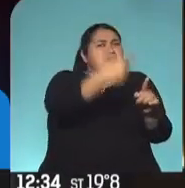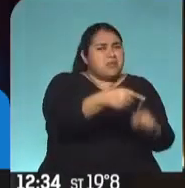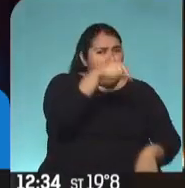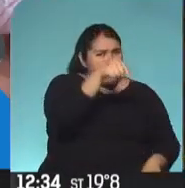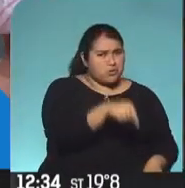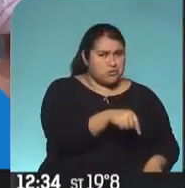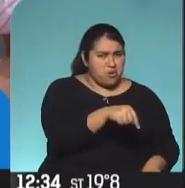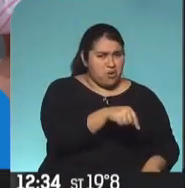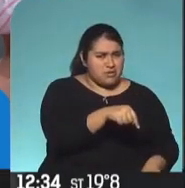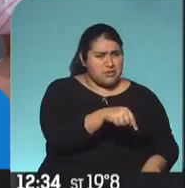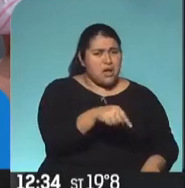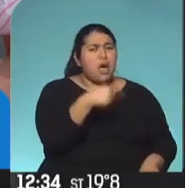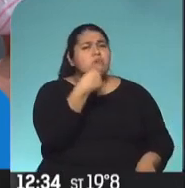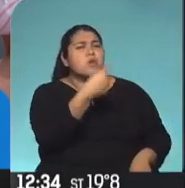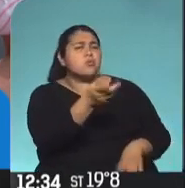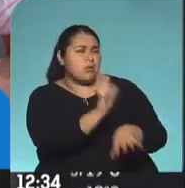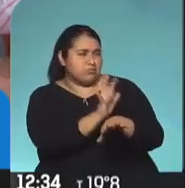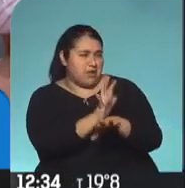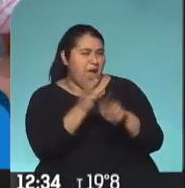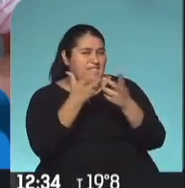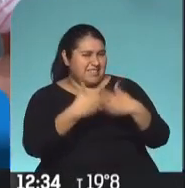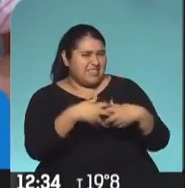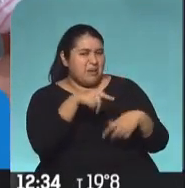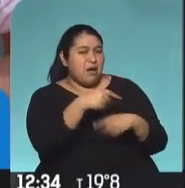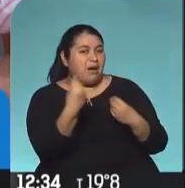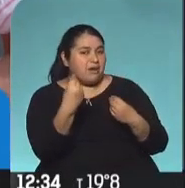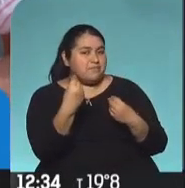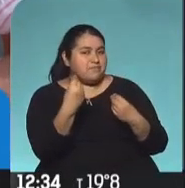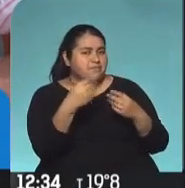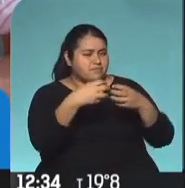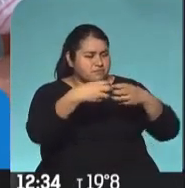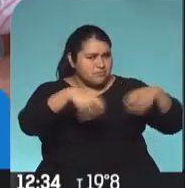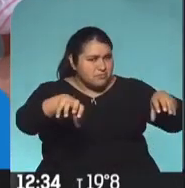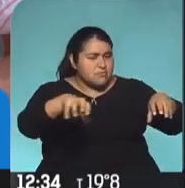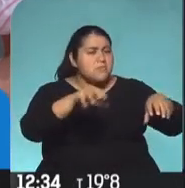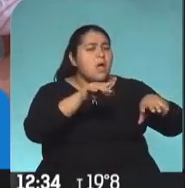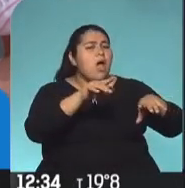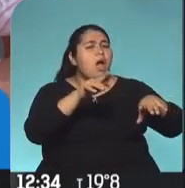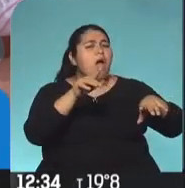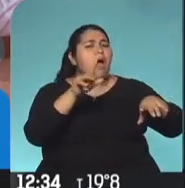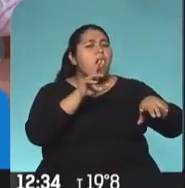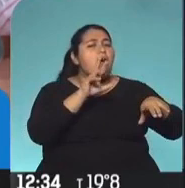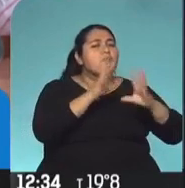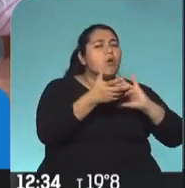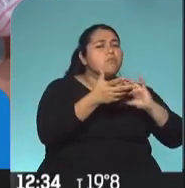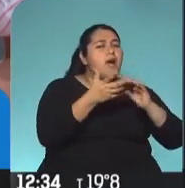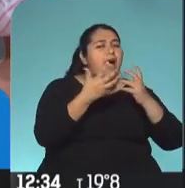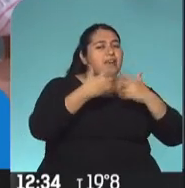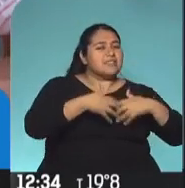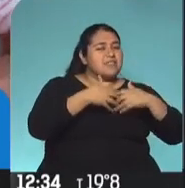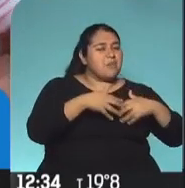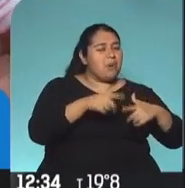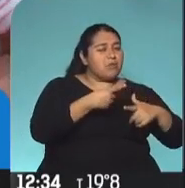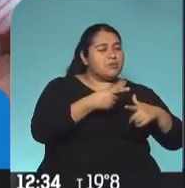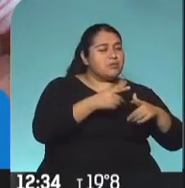Y es un sistema y es funcional. O sea, a la otra parte del sistema le interesa que eso siga viviendo, siga